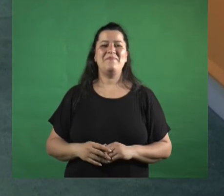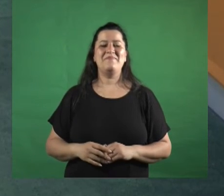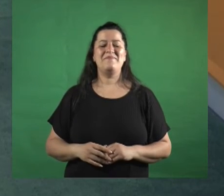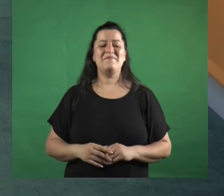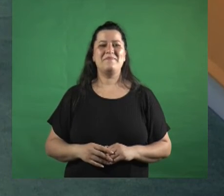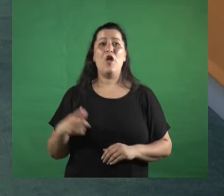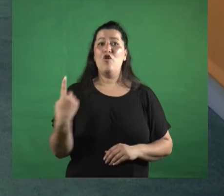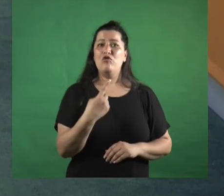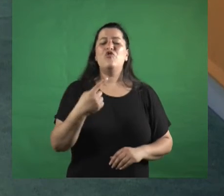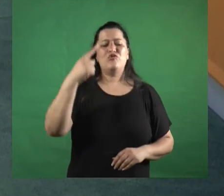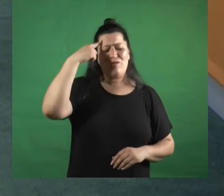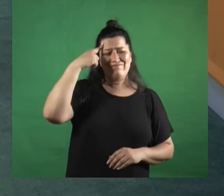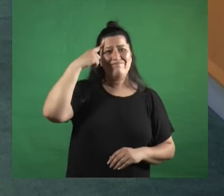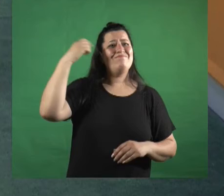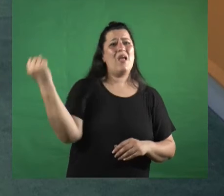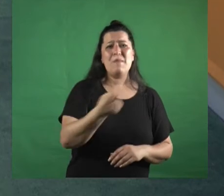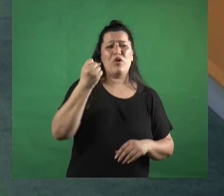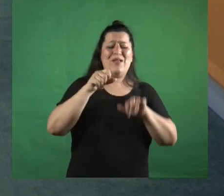creemos que es muy importante poder visibilizar